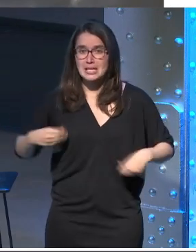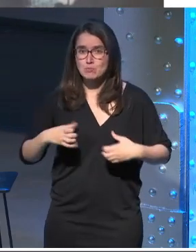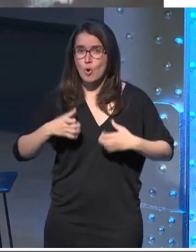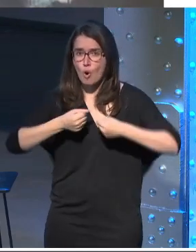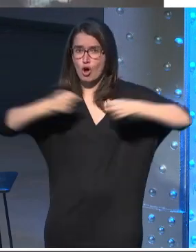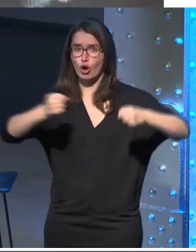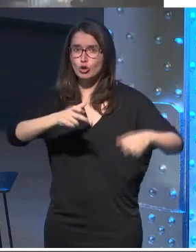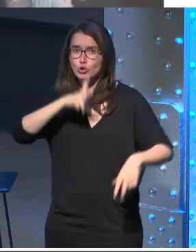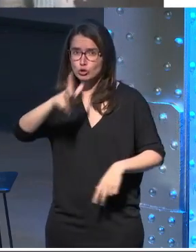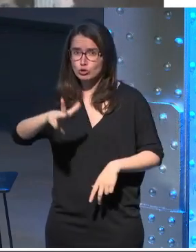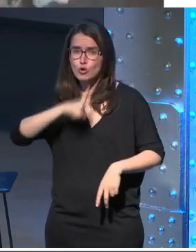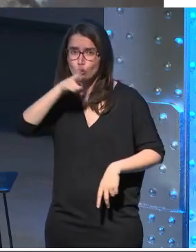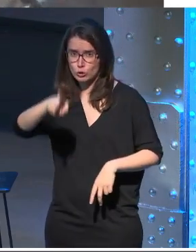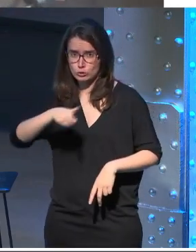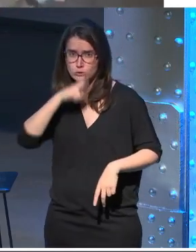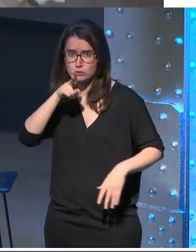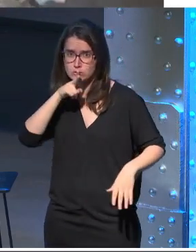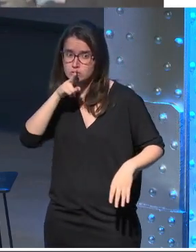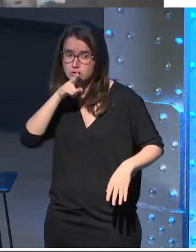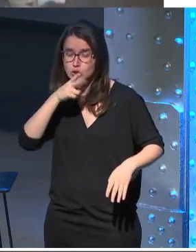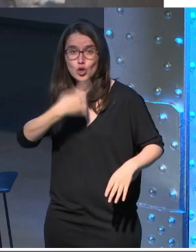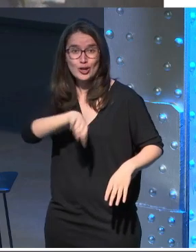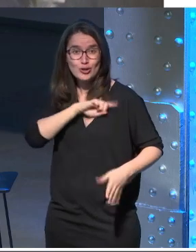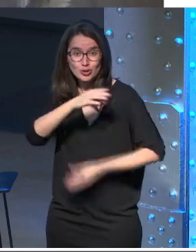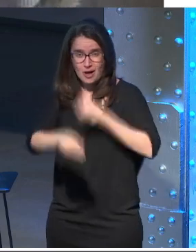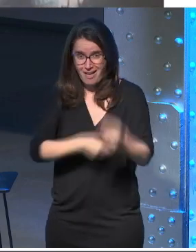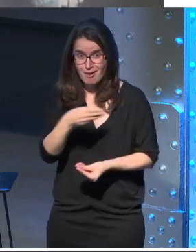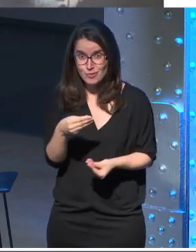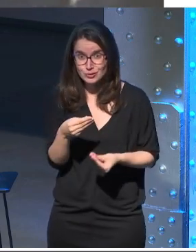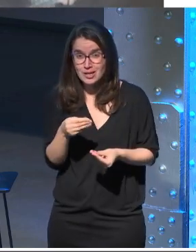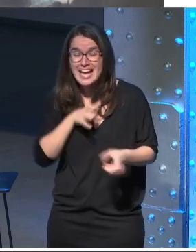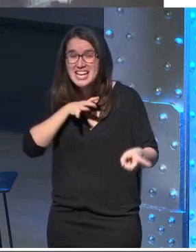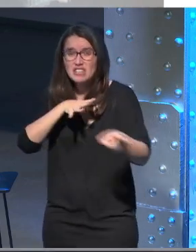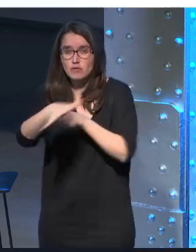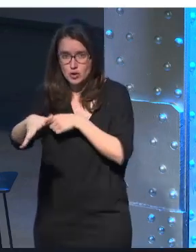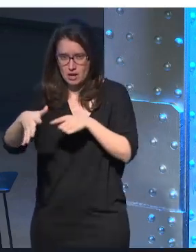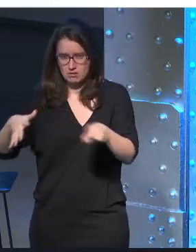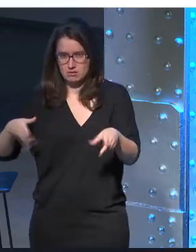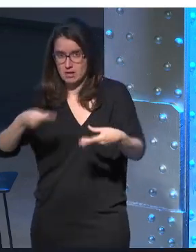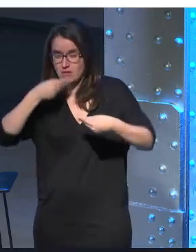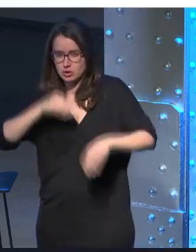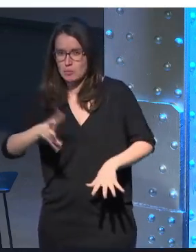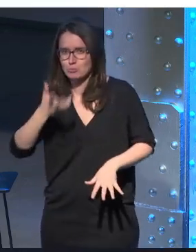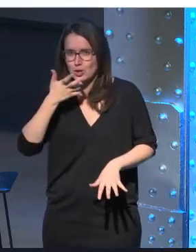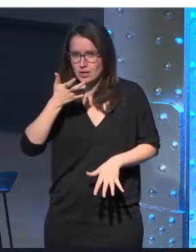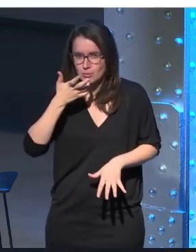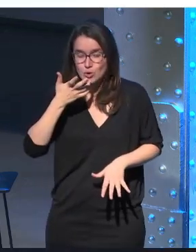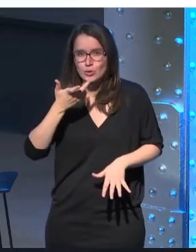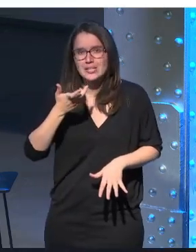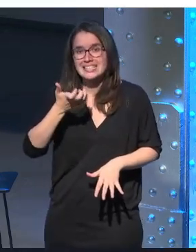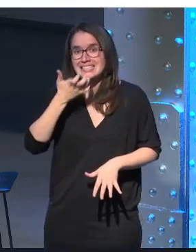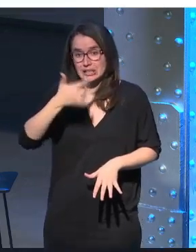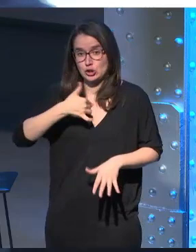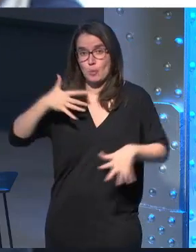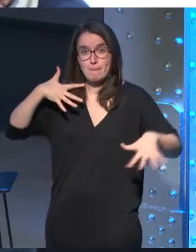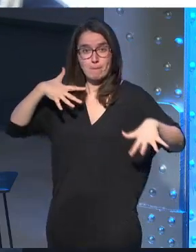pega ese carpetazo que generemos impacto en la narración que lo que nosotros hagamos influya en lo que está pasando por ejemplo el mero hecho de que si